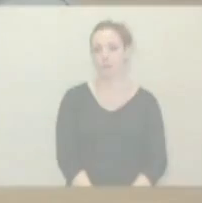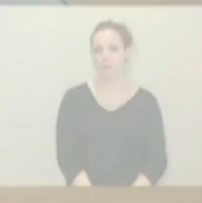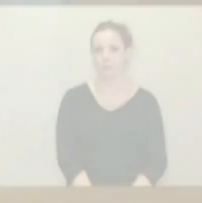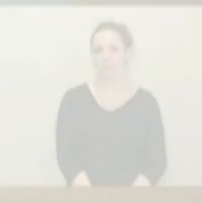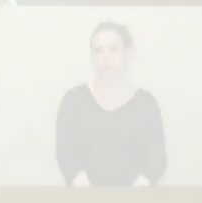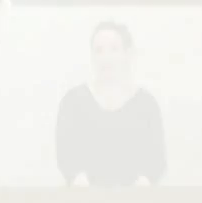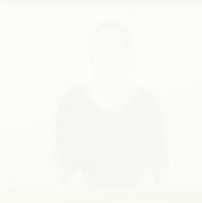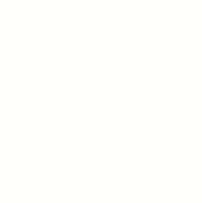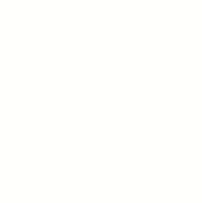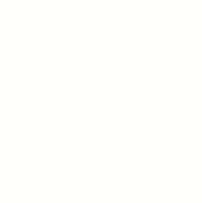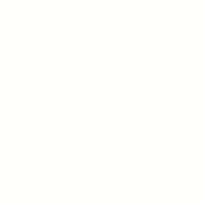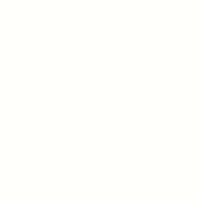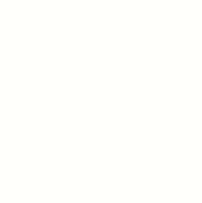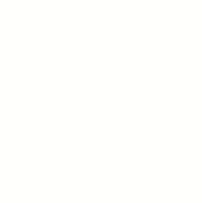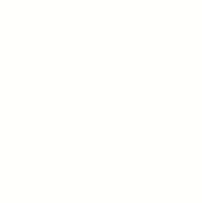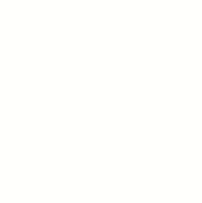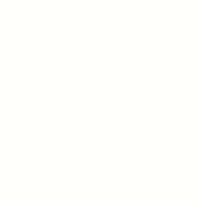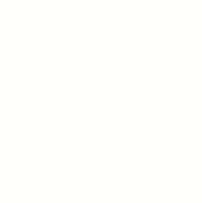Gracias, señor Pléndez.